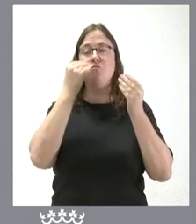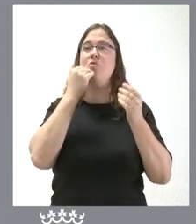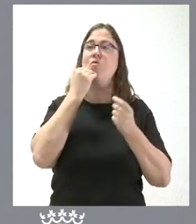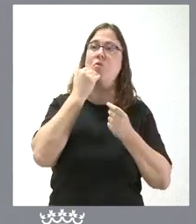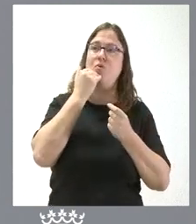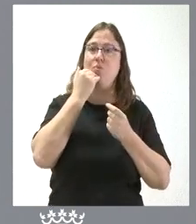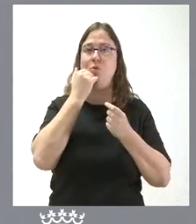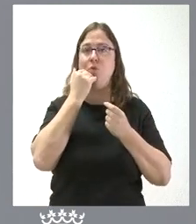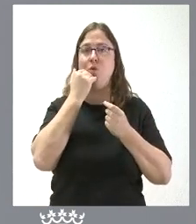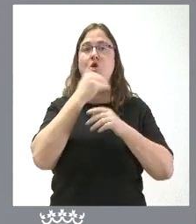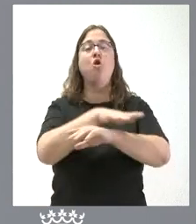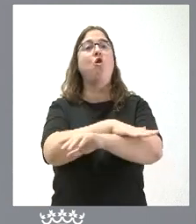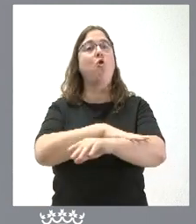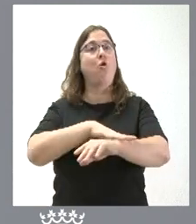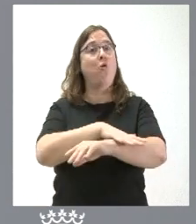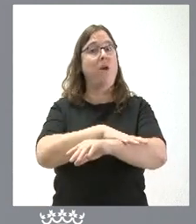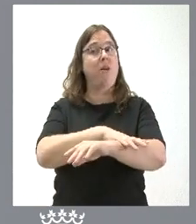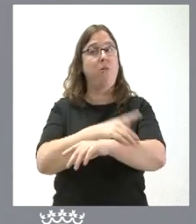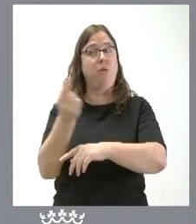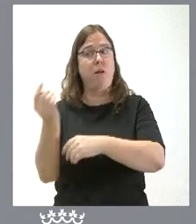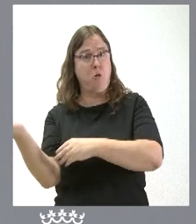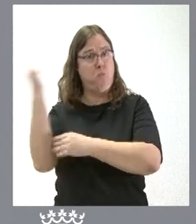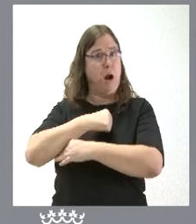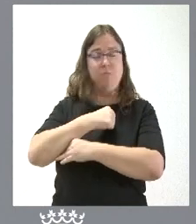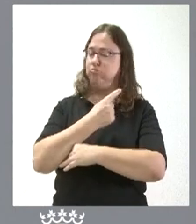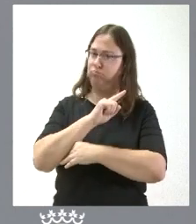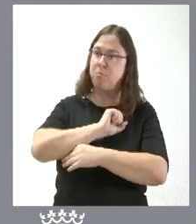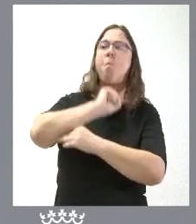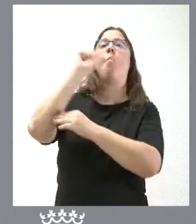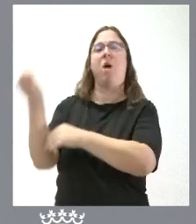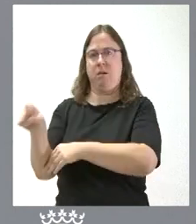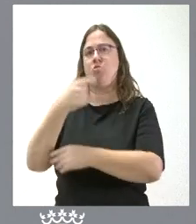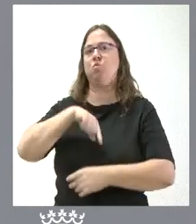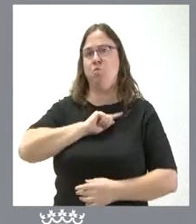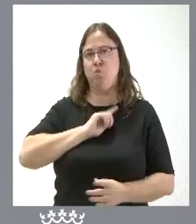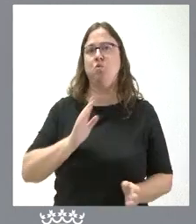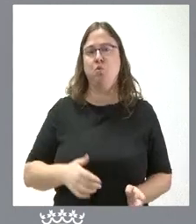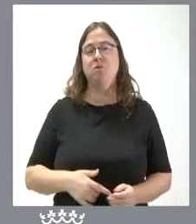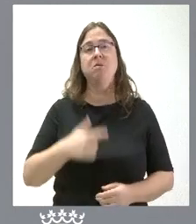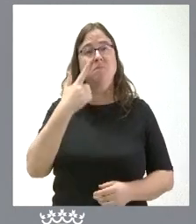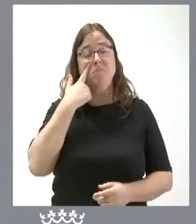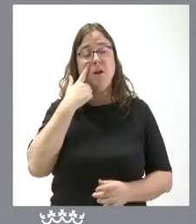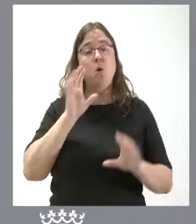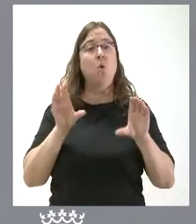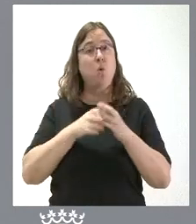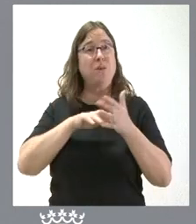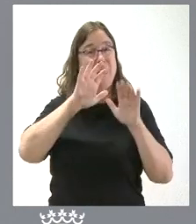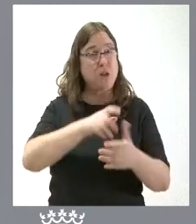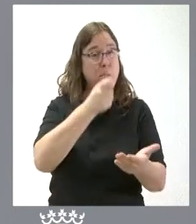el Estado pone más que la Junta es al contrario el dato es que como les digo la Junta pone el